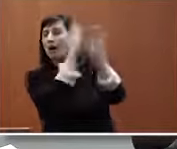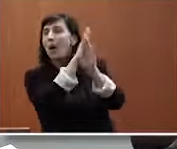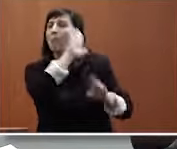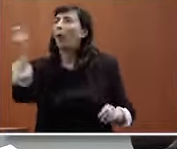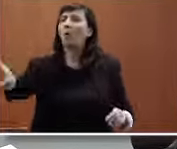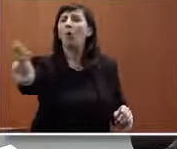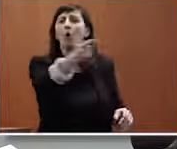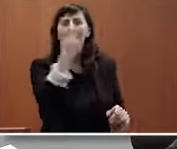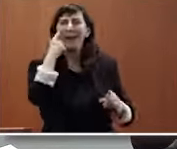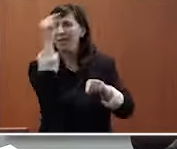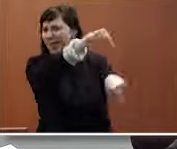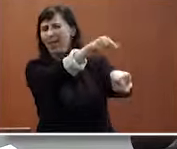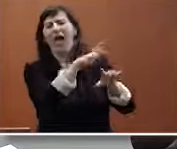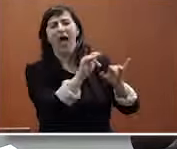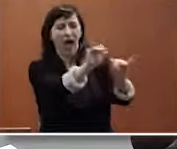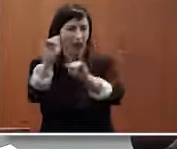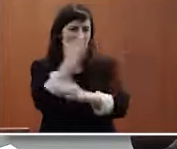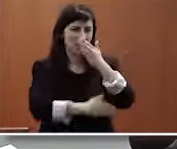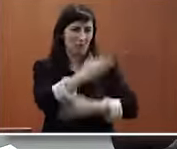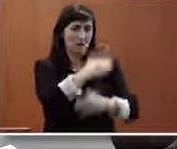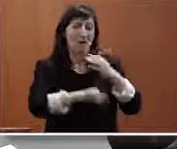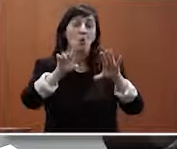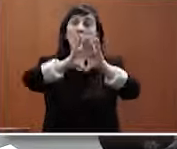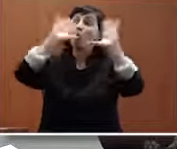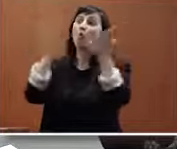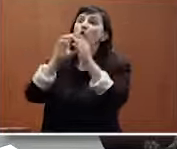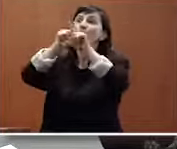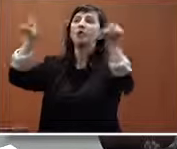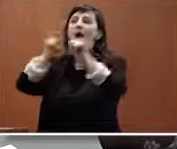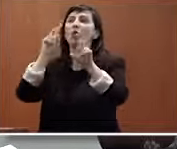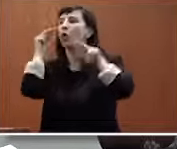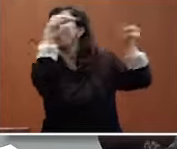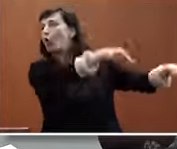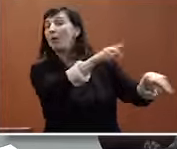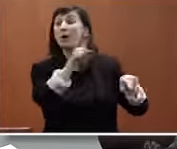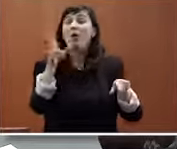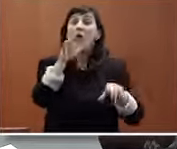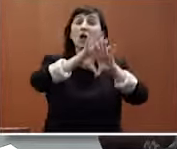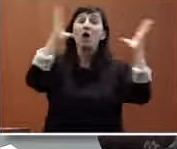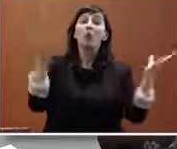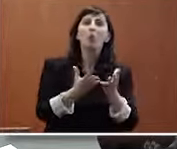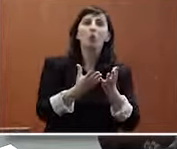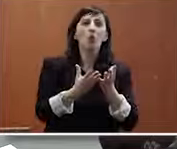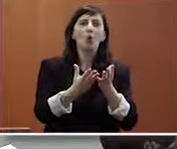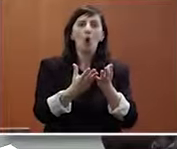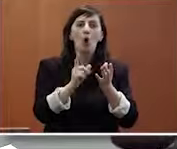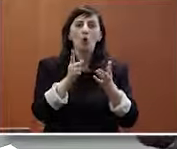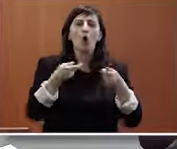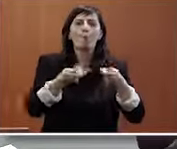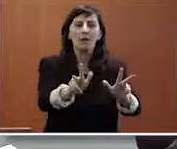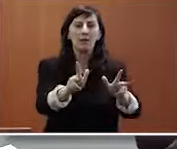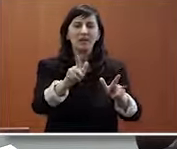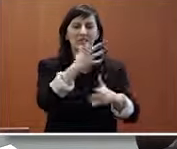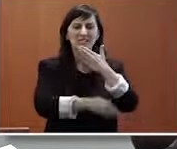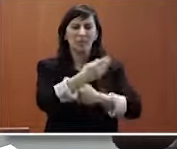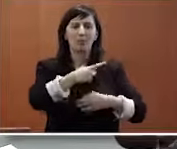escondido y parece que está relegado al mundo privado porque porque el mundo no está pensado para que los discapacitados deambulen en muchos casos o para